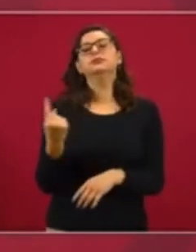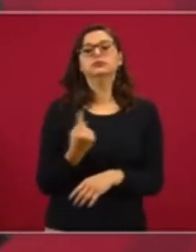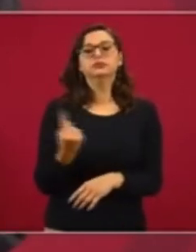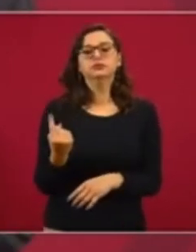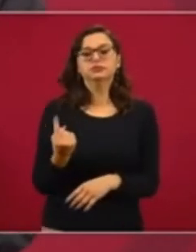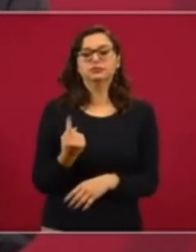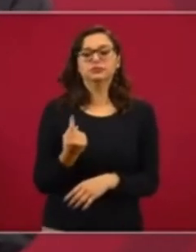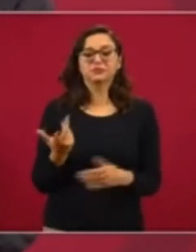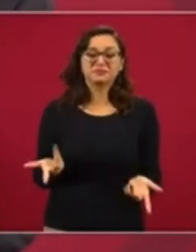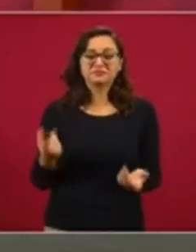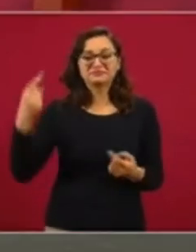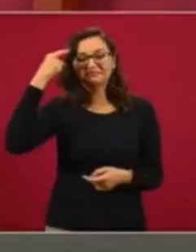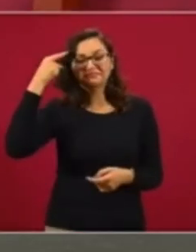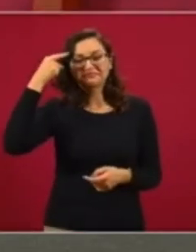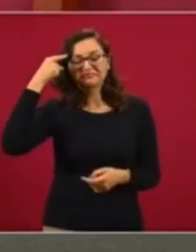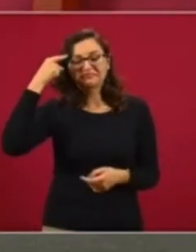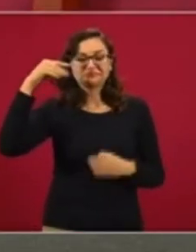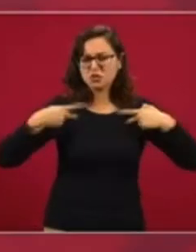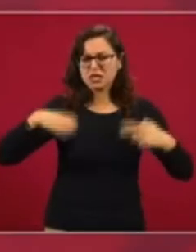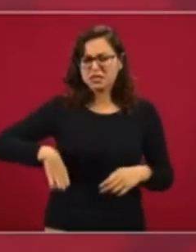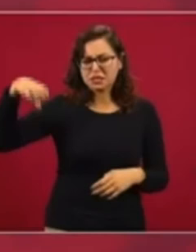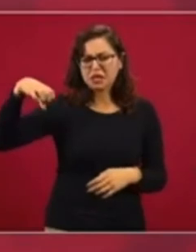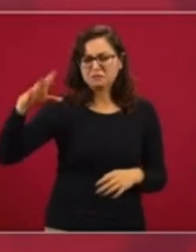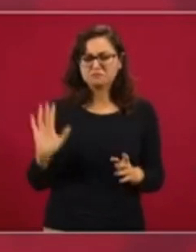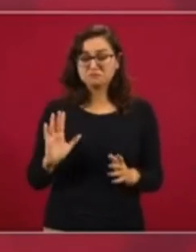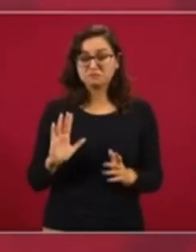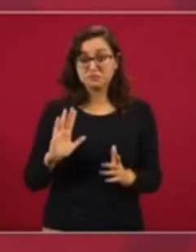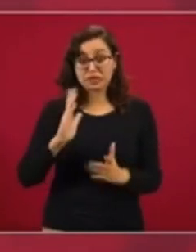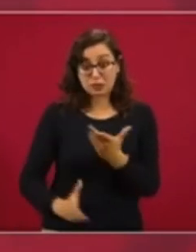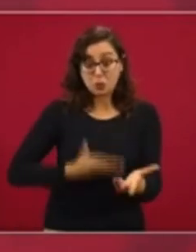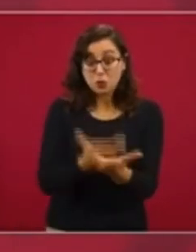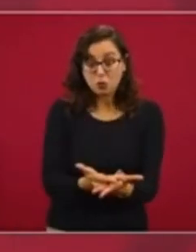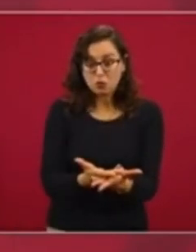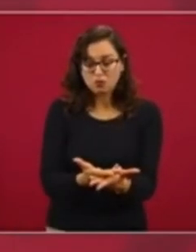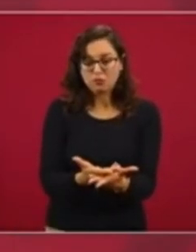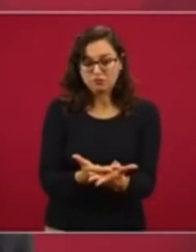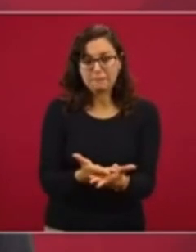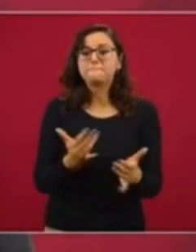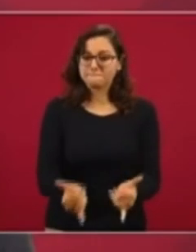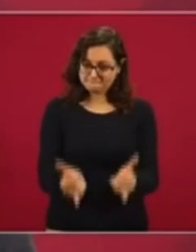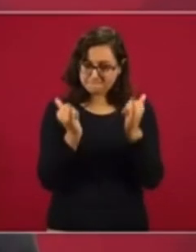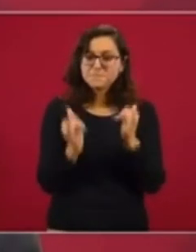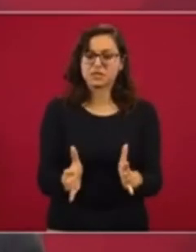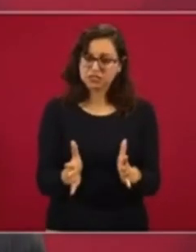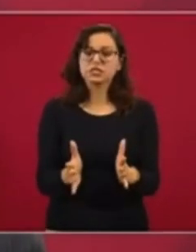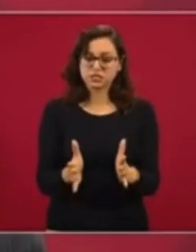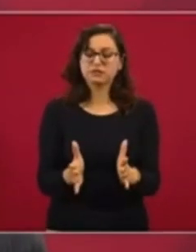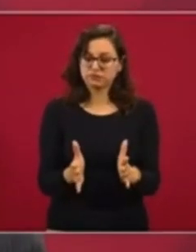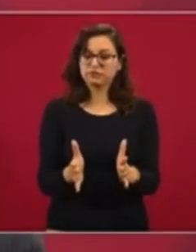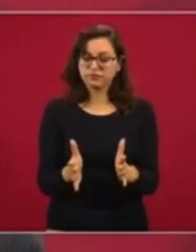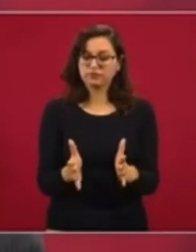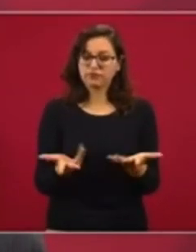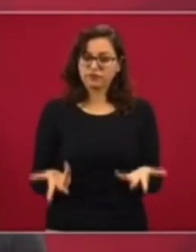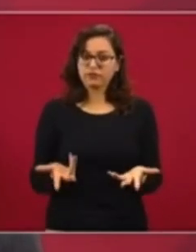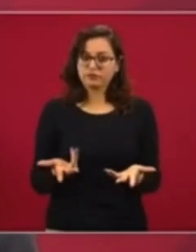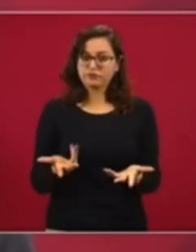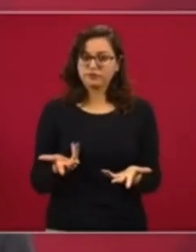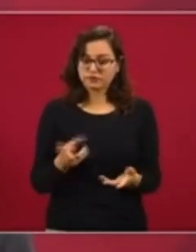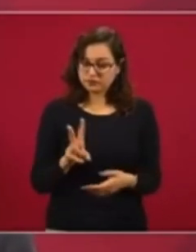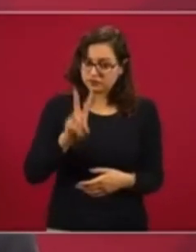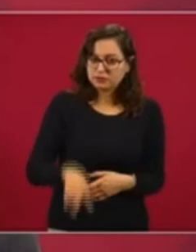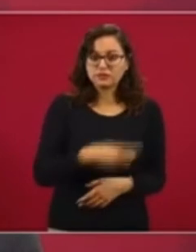pues tienen un pensamiento distinto. Y lo que estamos planteando es que haya